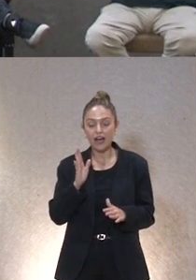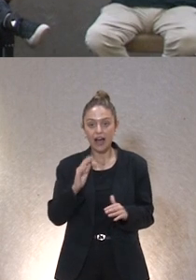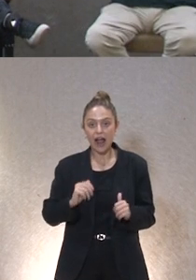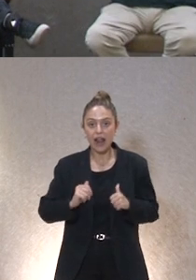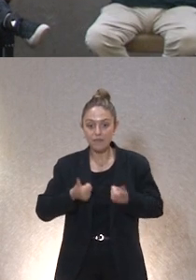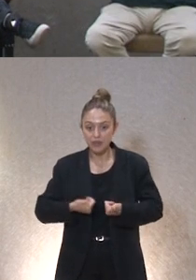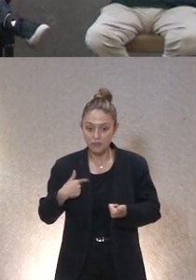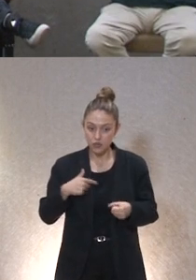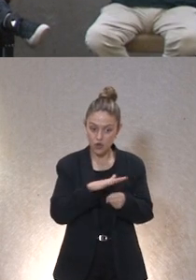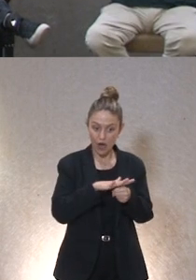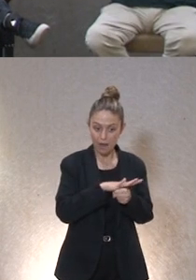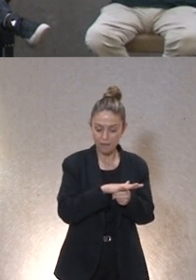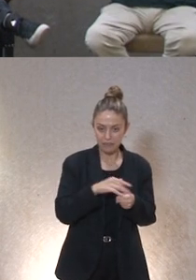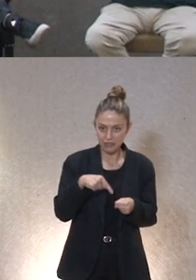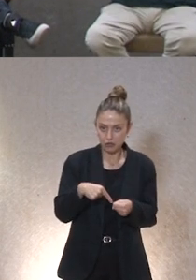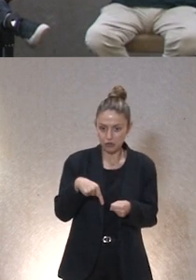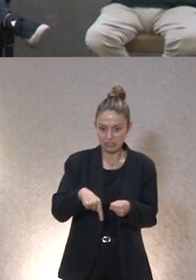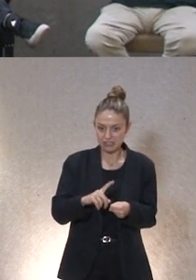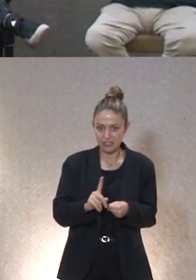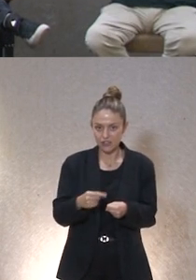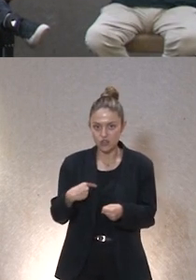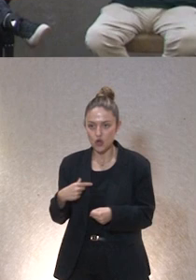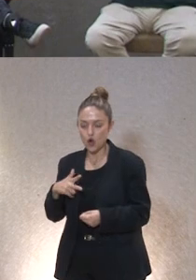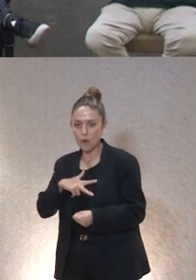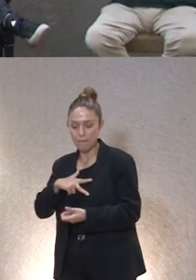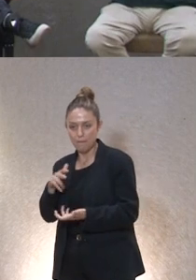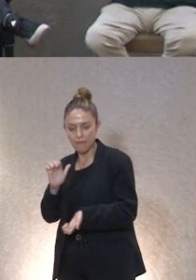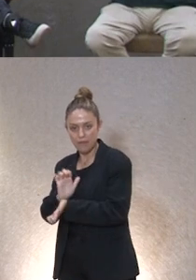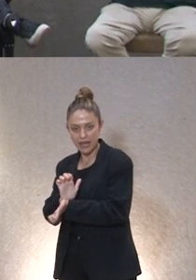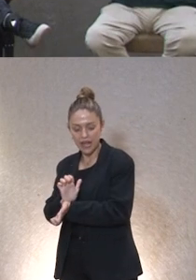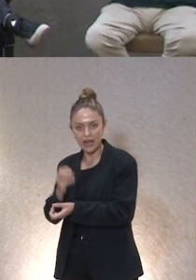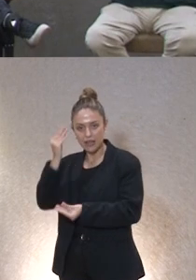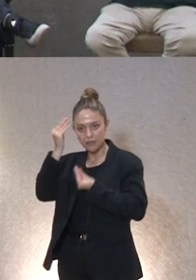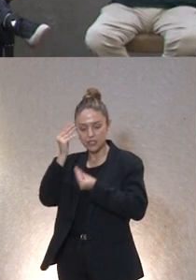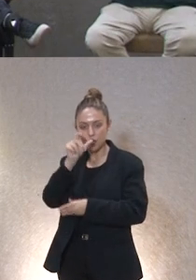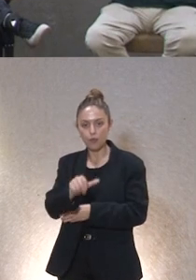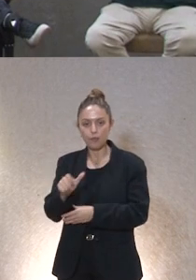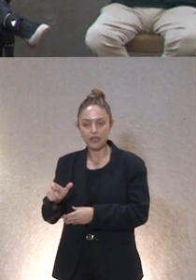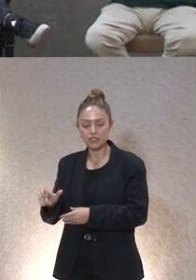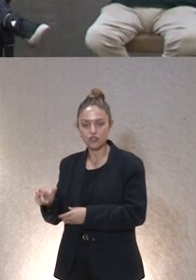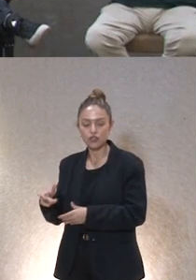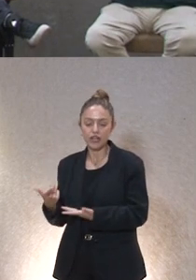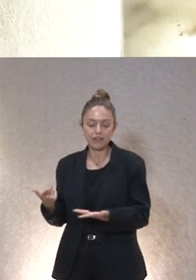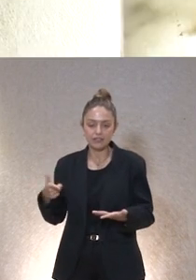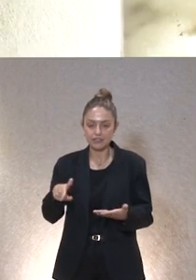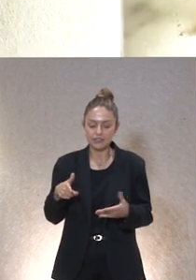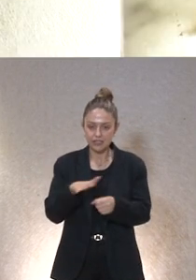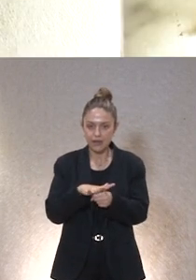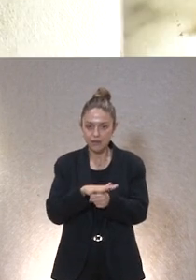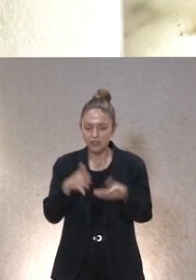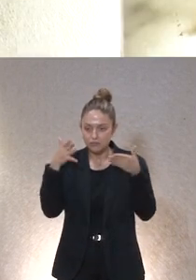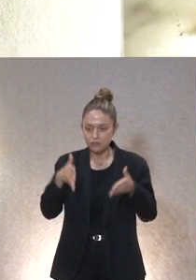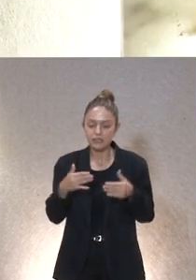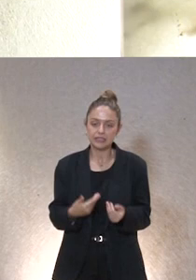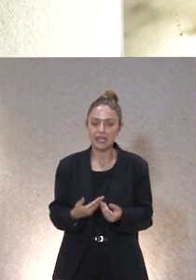mundo me dedico al derecho penal y me ha enganchado pues quiero pensar que la gente que se dedica a esto pues seguramente mucho más así que enhorabuena y muchísimas